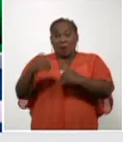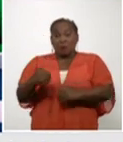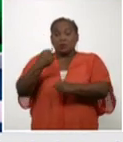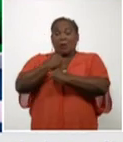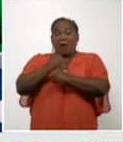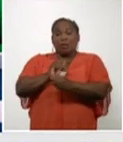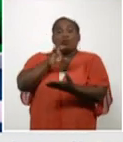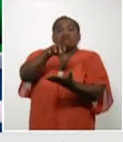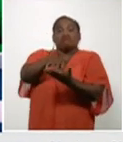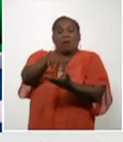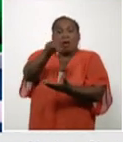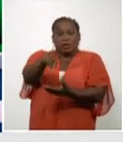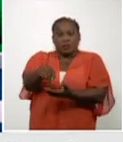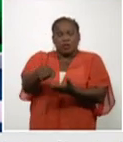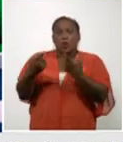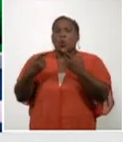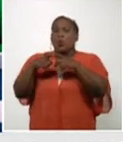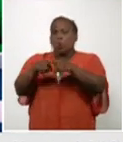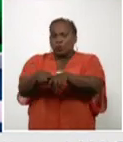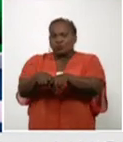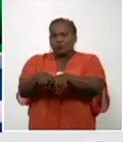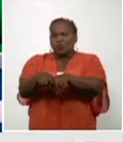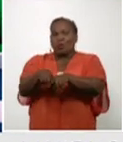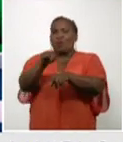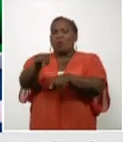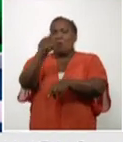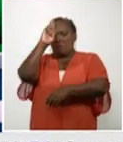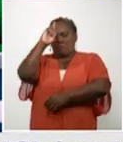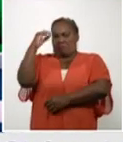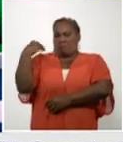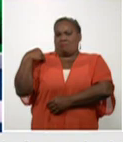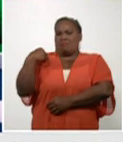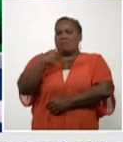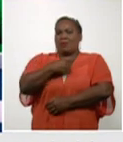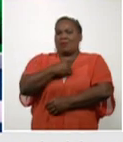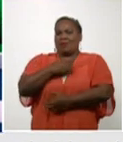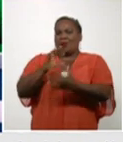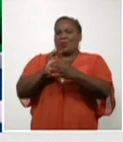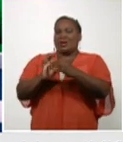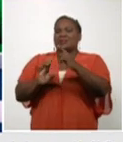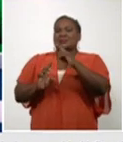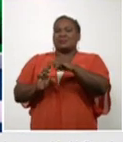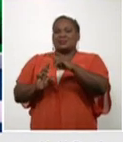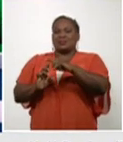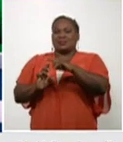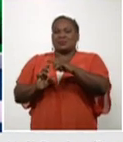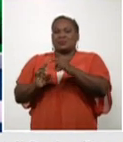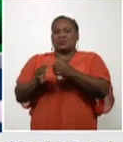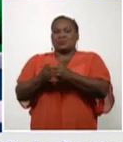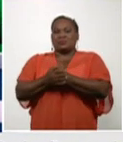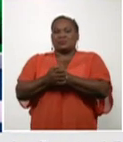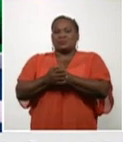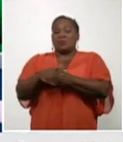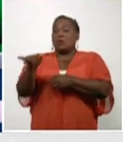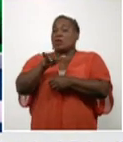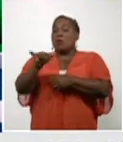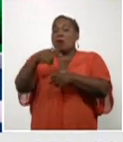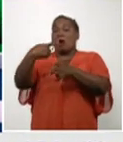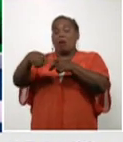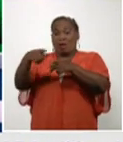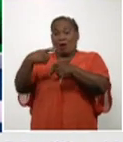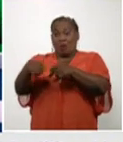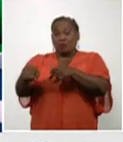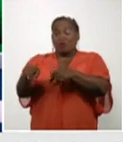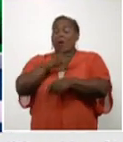conjunto con ellos para adoptar un grupo de medidas. Y de las cosas grandes de esta revolución,